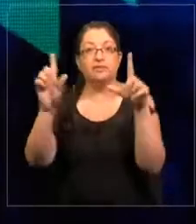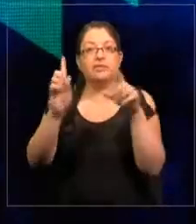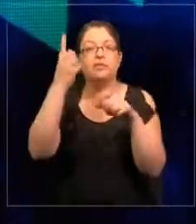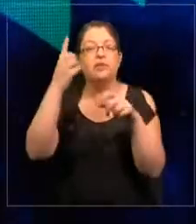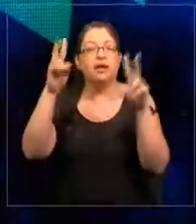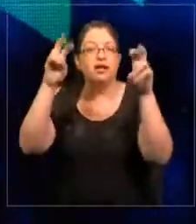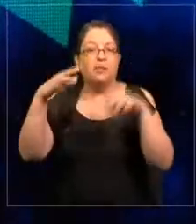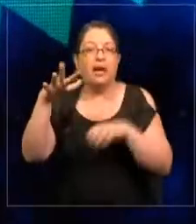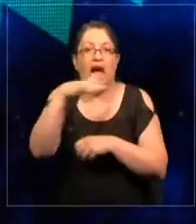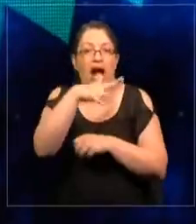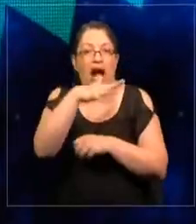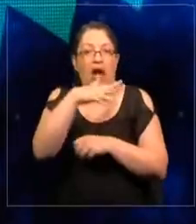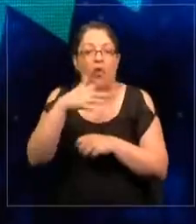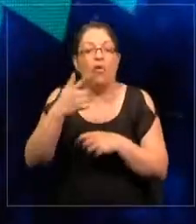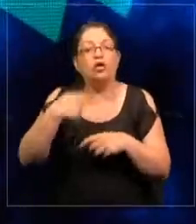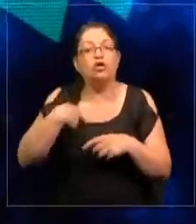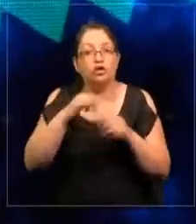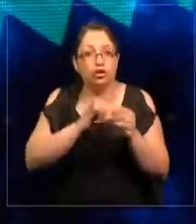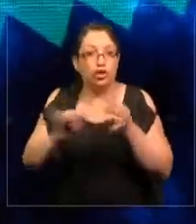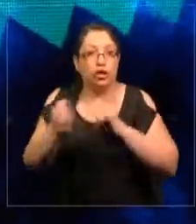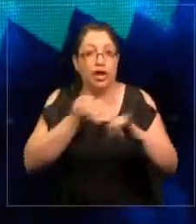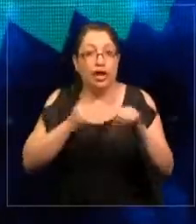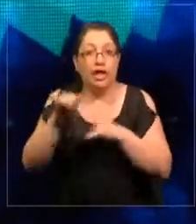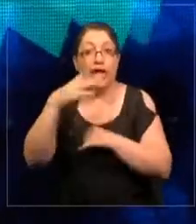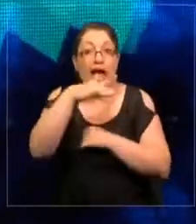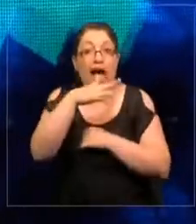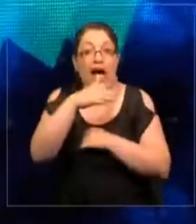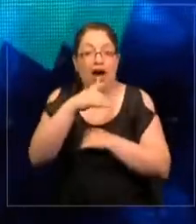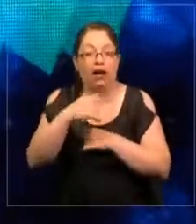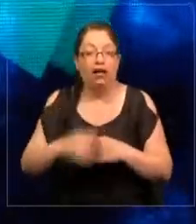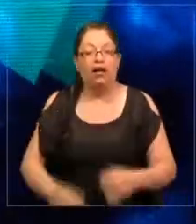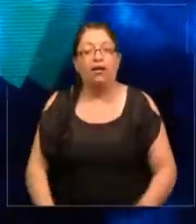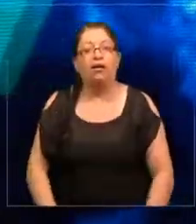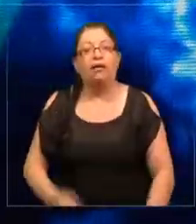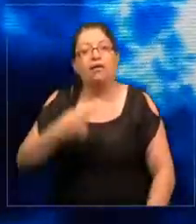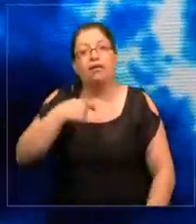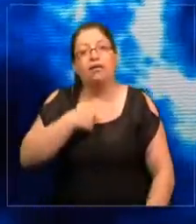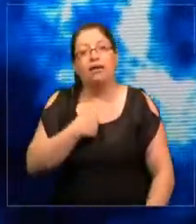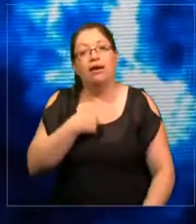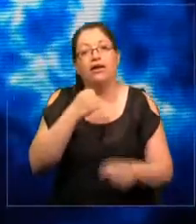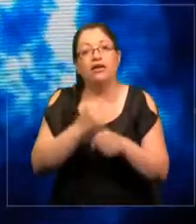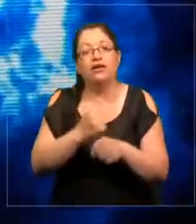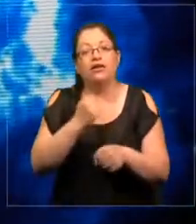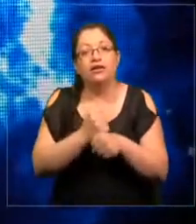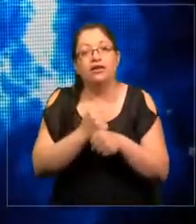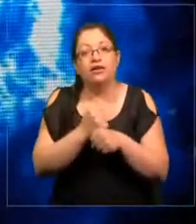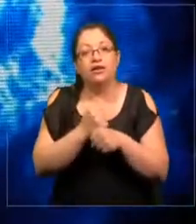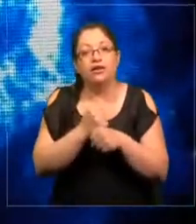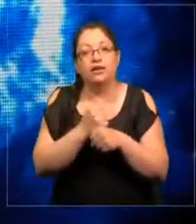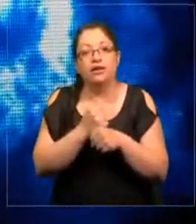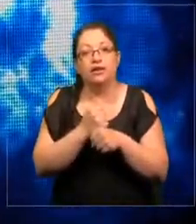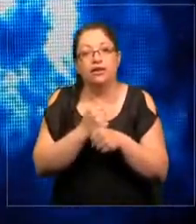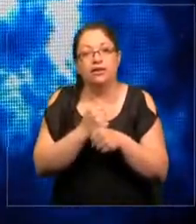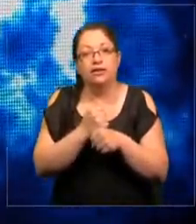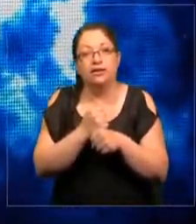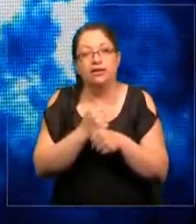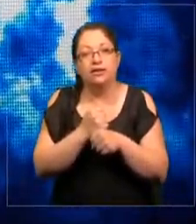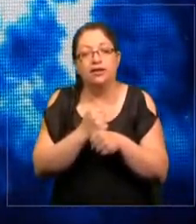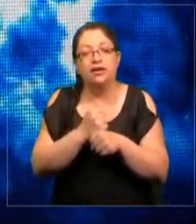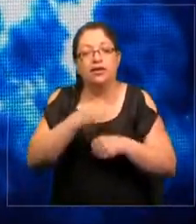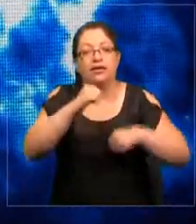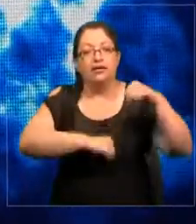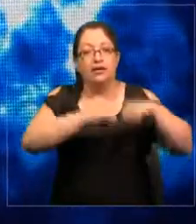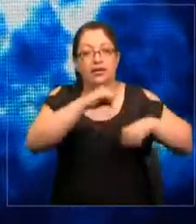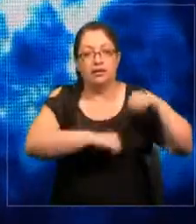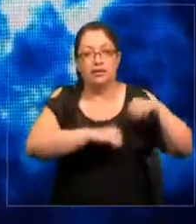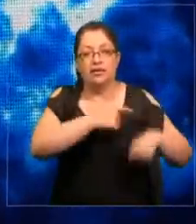del agua. Soy ingeniera en agua, ingeniera hídrica y trabajo en Metalog, que es una empresa